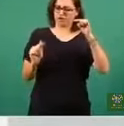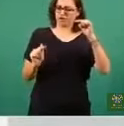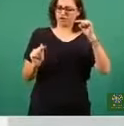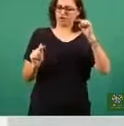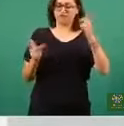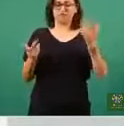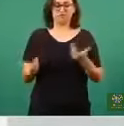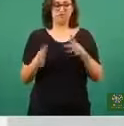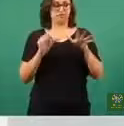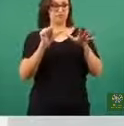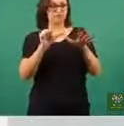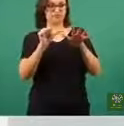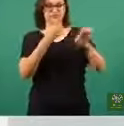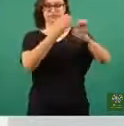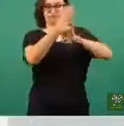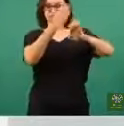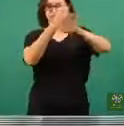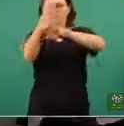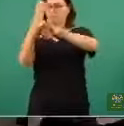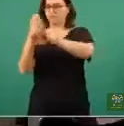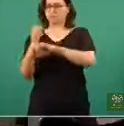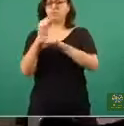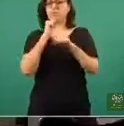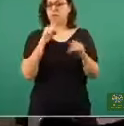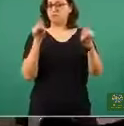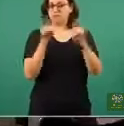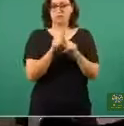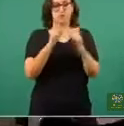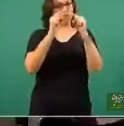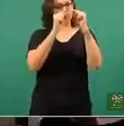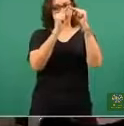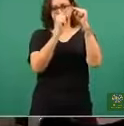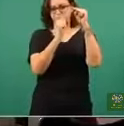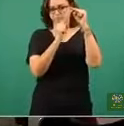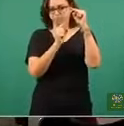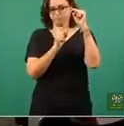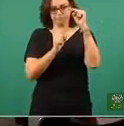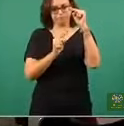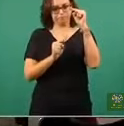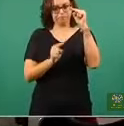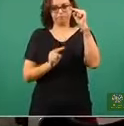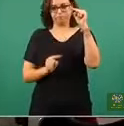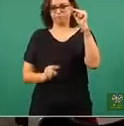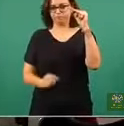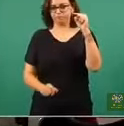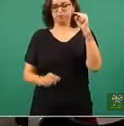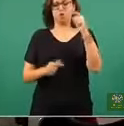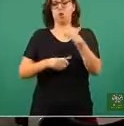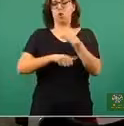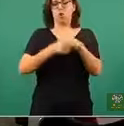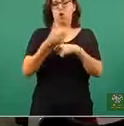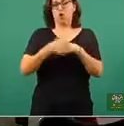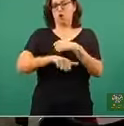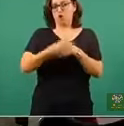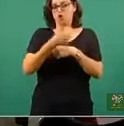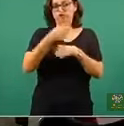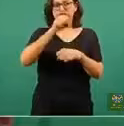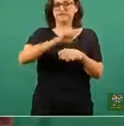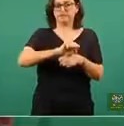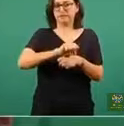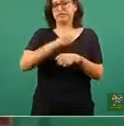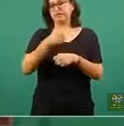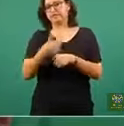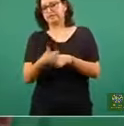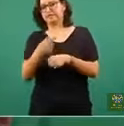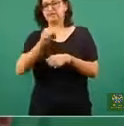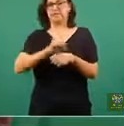16 entidades federativas tenía, en las prácticamente algunas, las mismas 11 semanas, otras a lo mejor 6